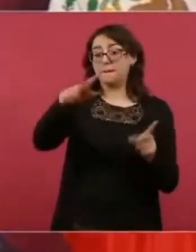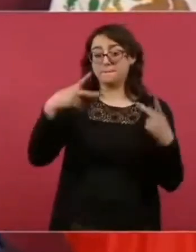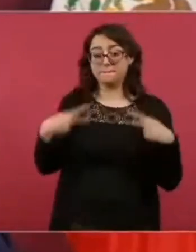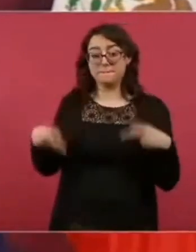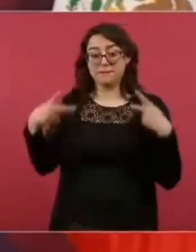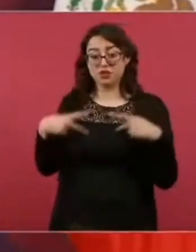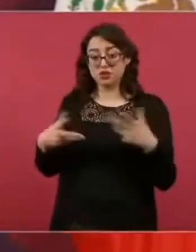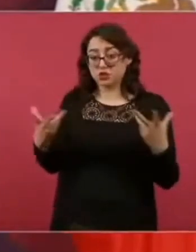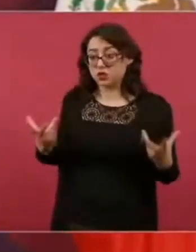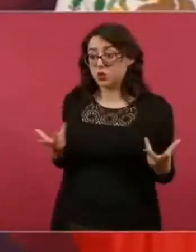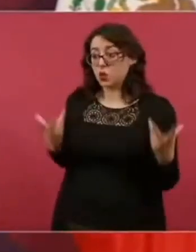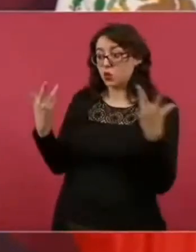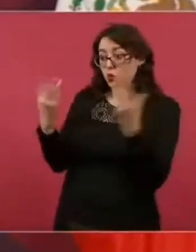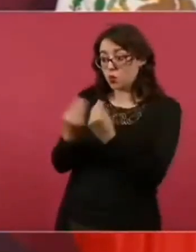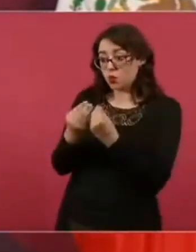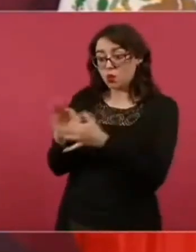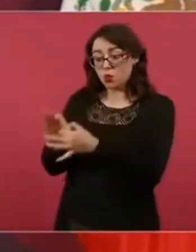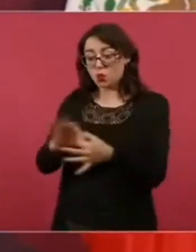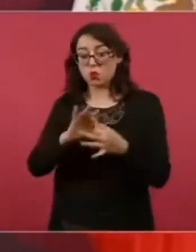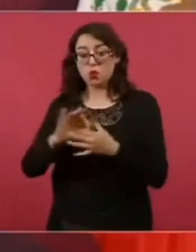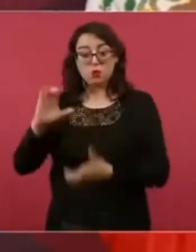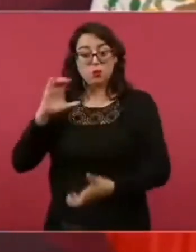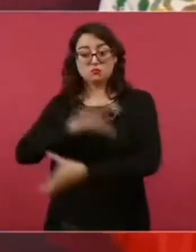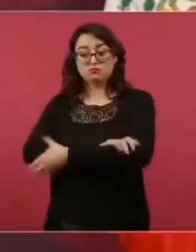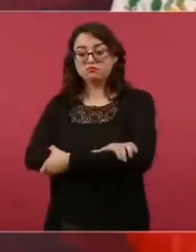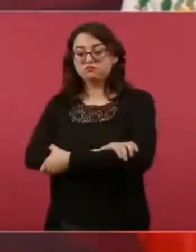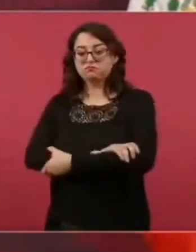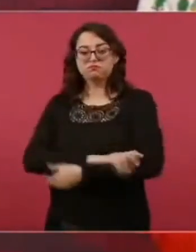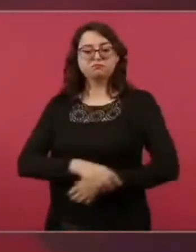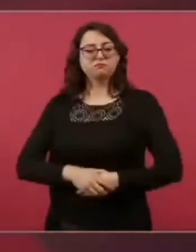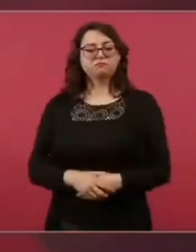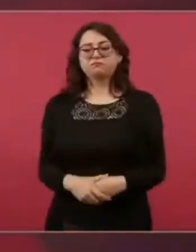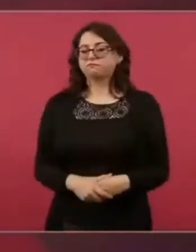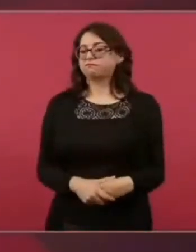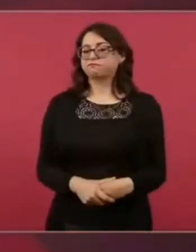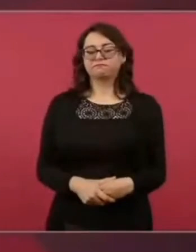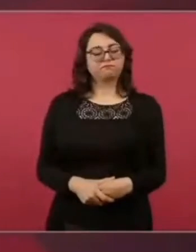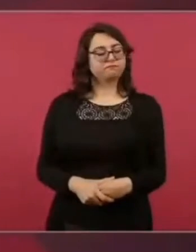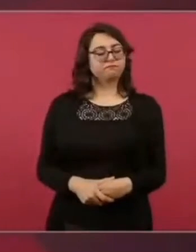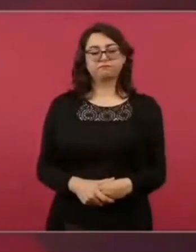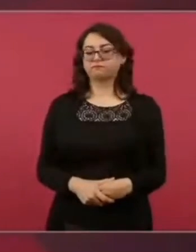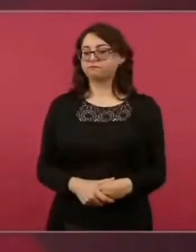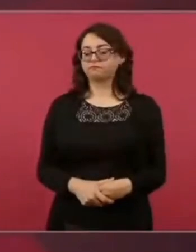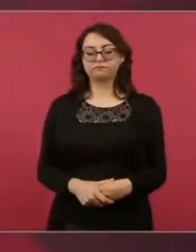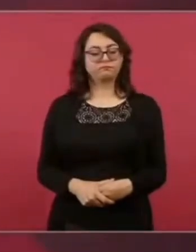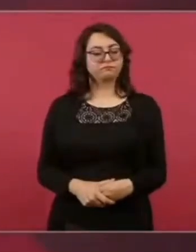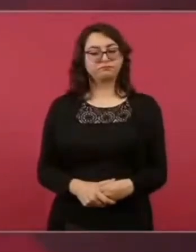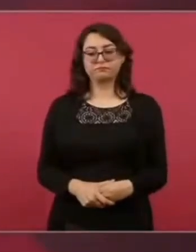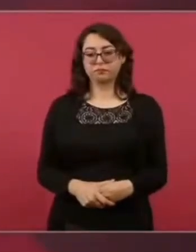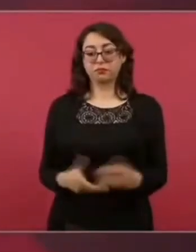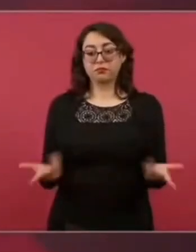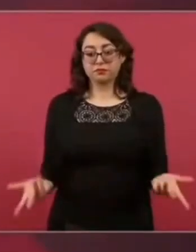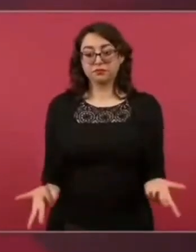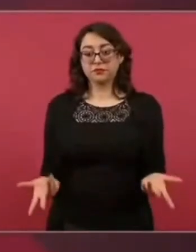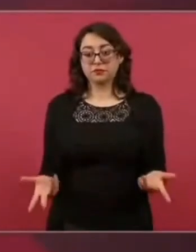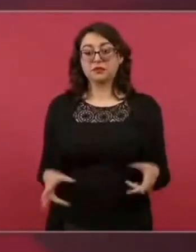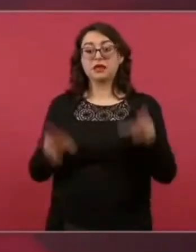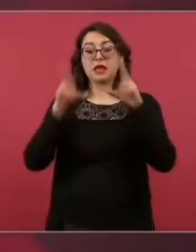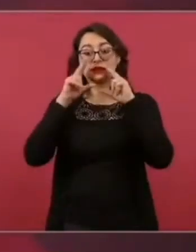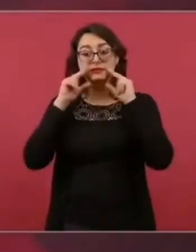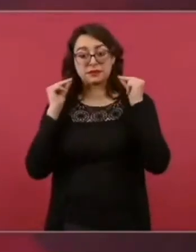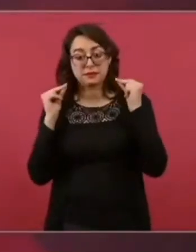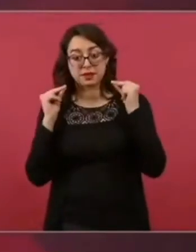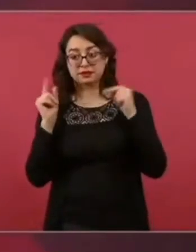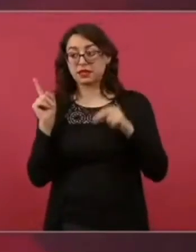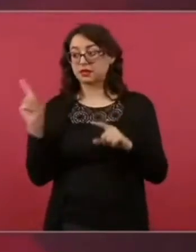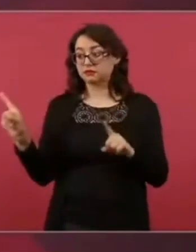Pudo lograr la alianza con Zapata y al principio se entendieron